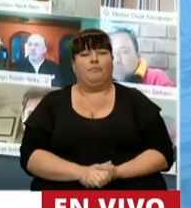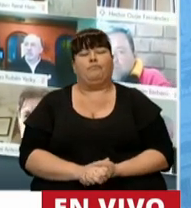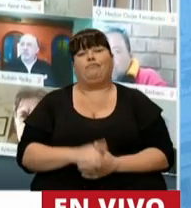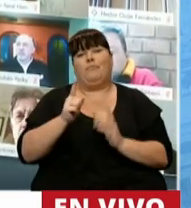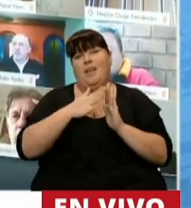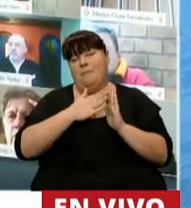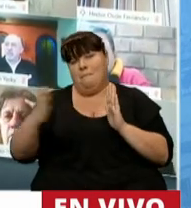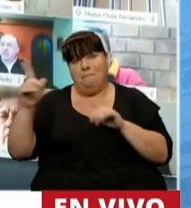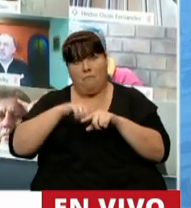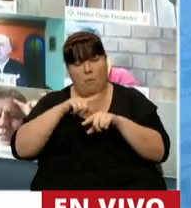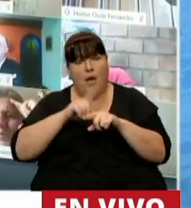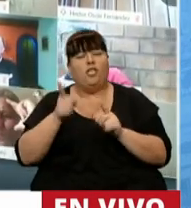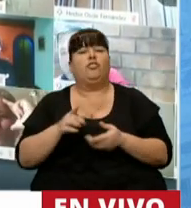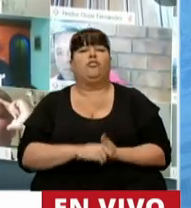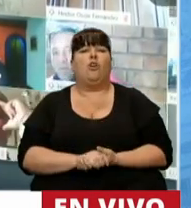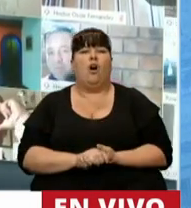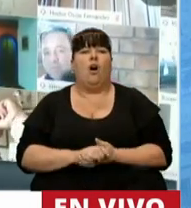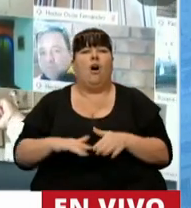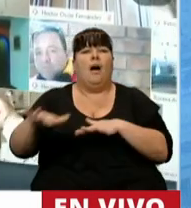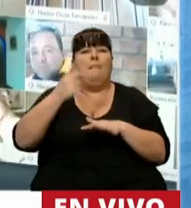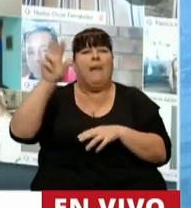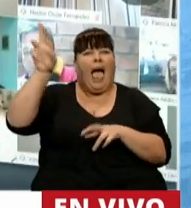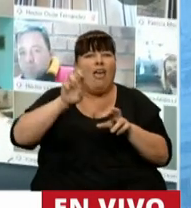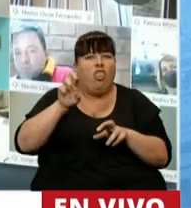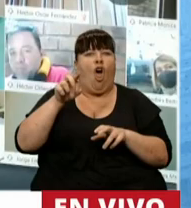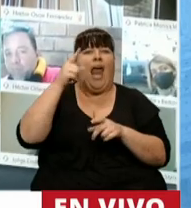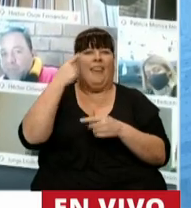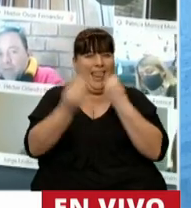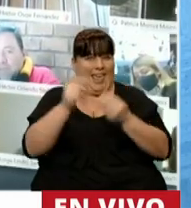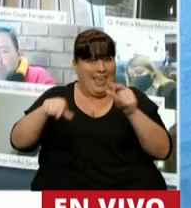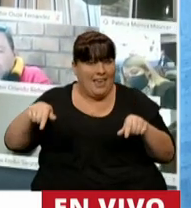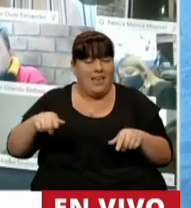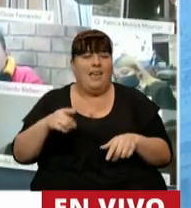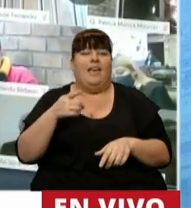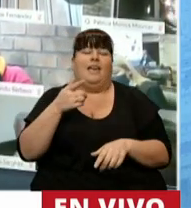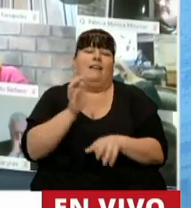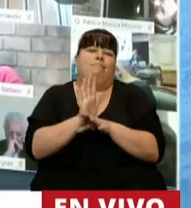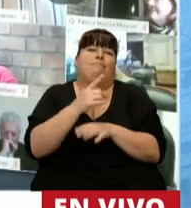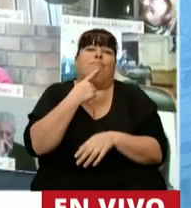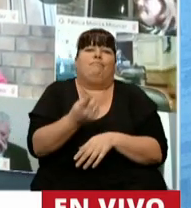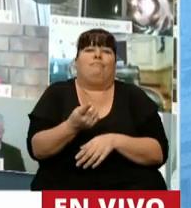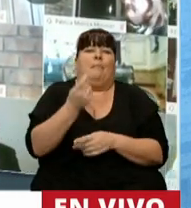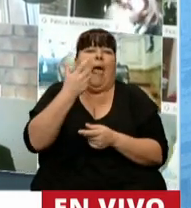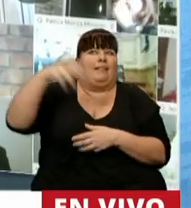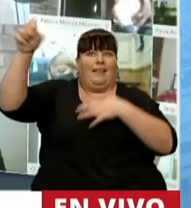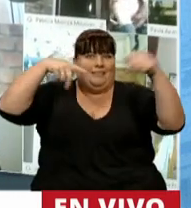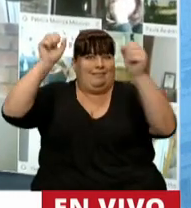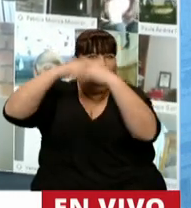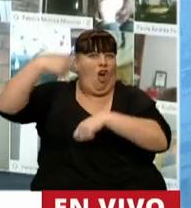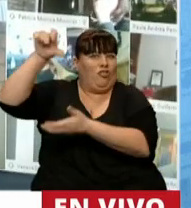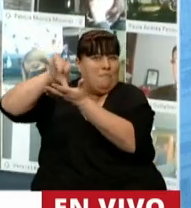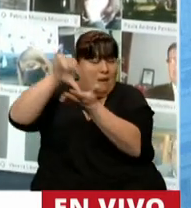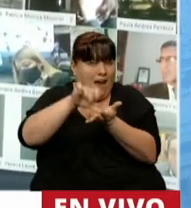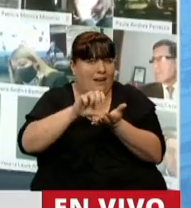largo de todo ese periodo, la formación de activos externos de los residentes, coloquialmente llamada fuga de capitales,